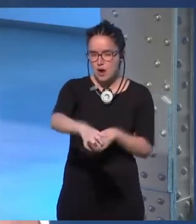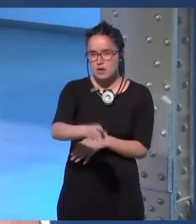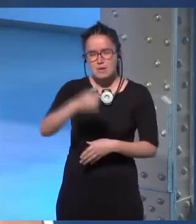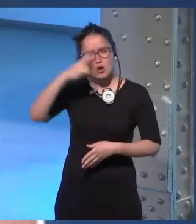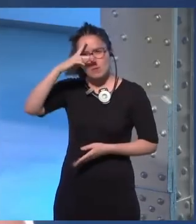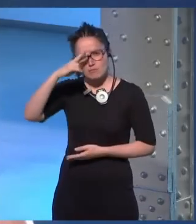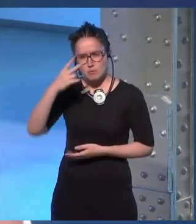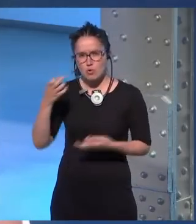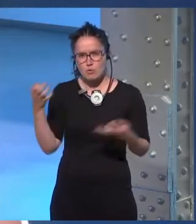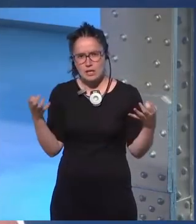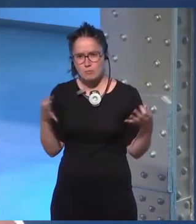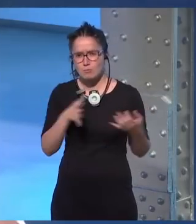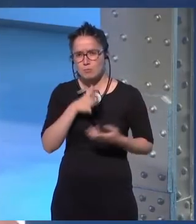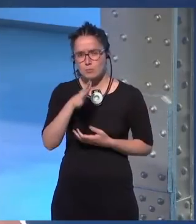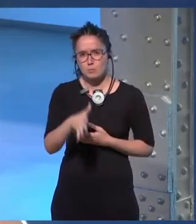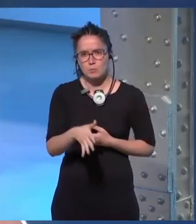preocupa porque